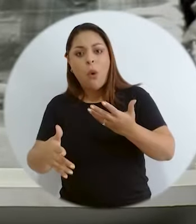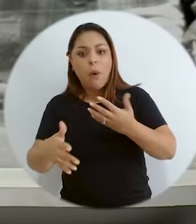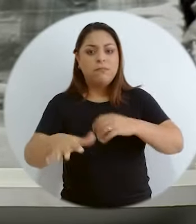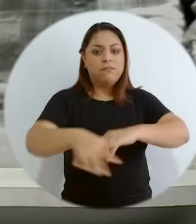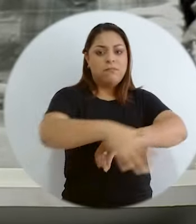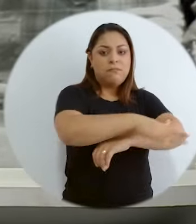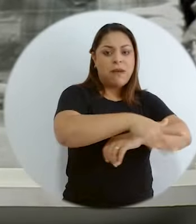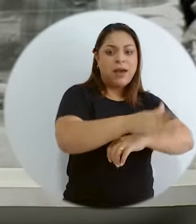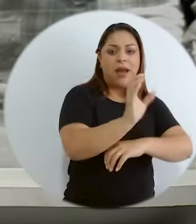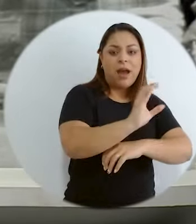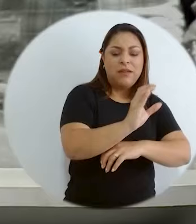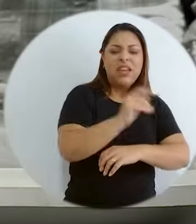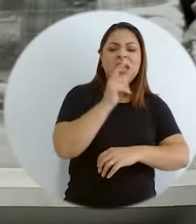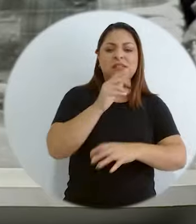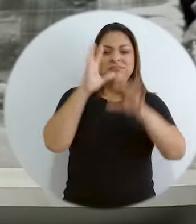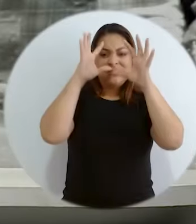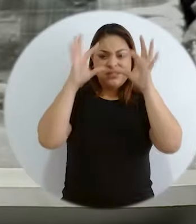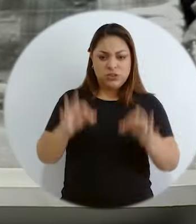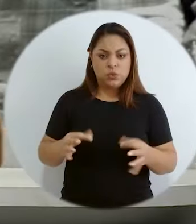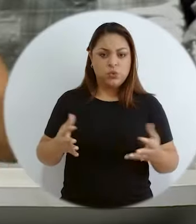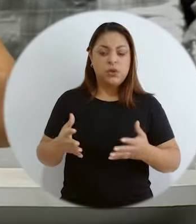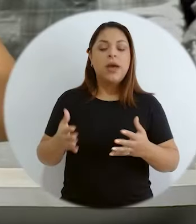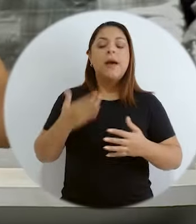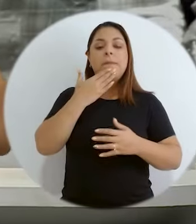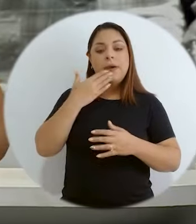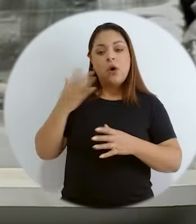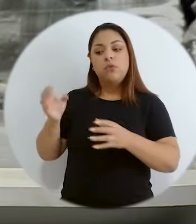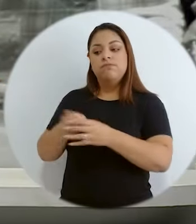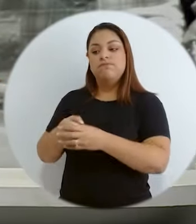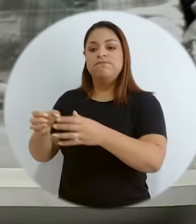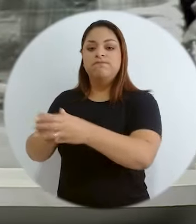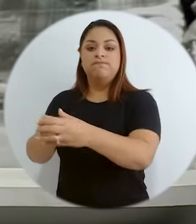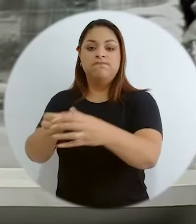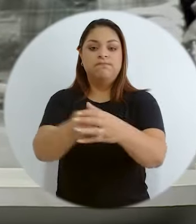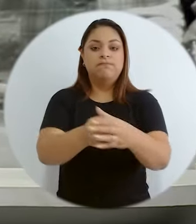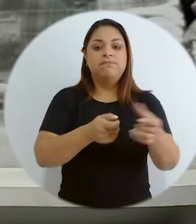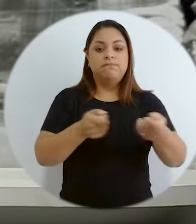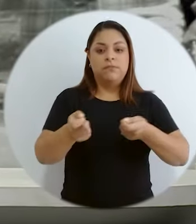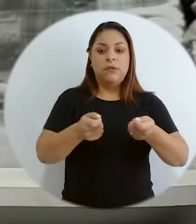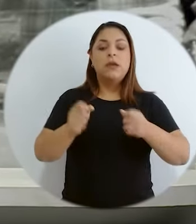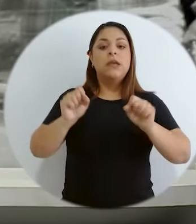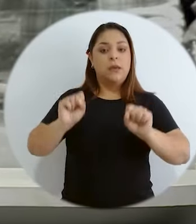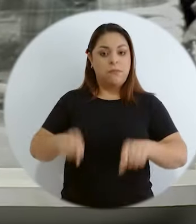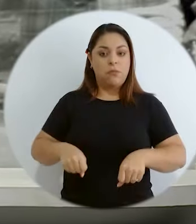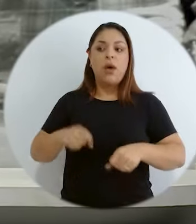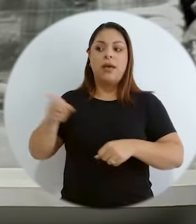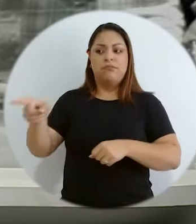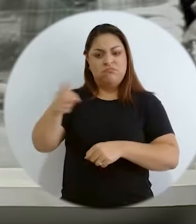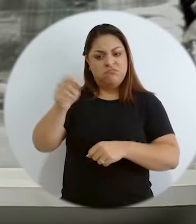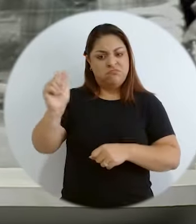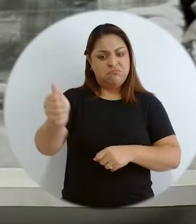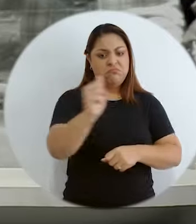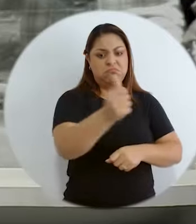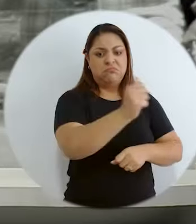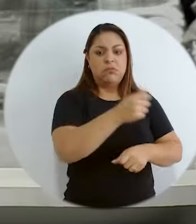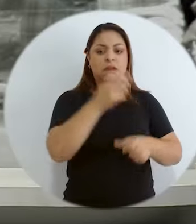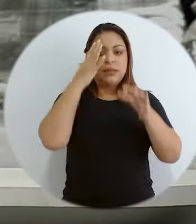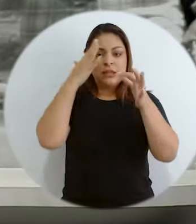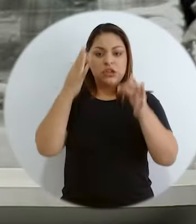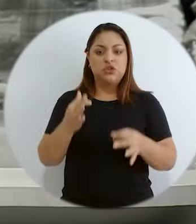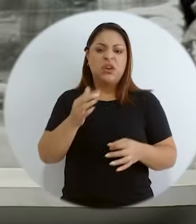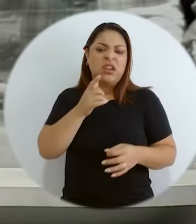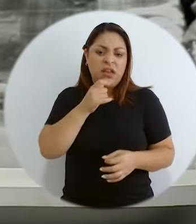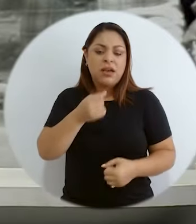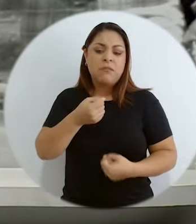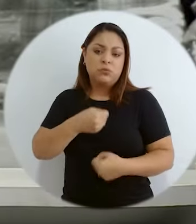identificando cuáles eran los actores claves en cada una de esas unidades de manejo y que esas personas pudieran tomar decisiones, los gobiernos locales, las asociaciones